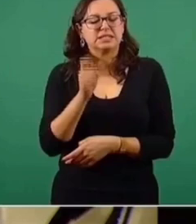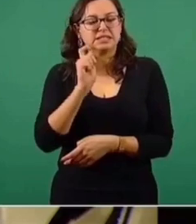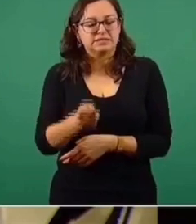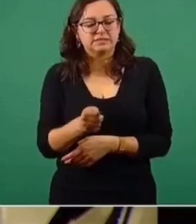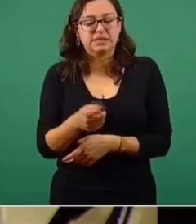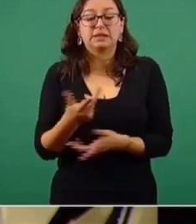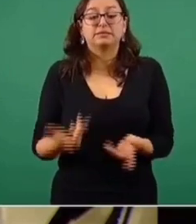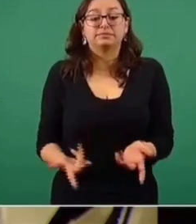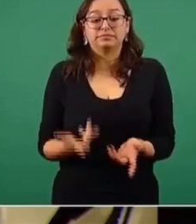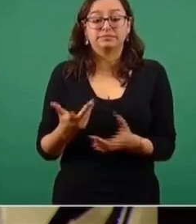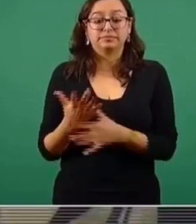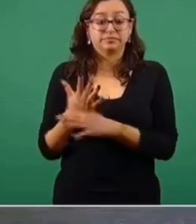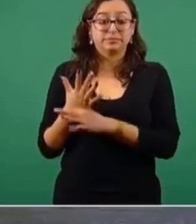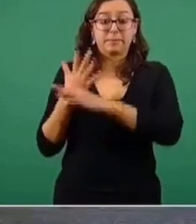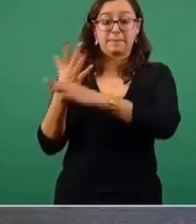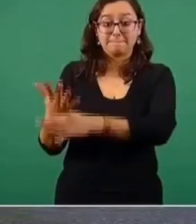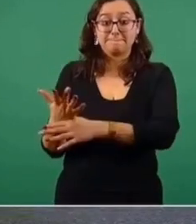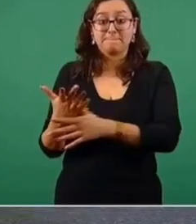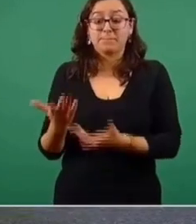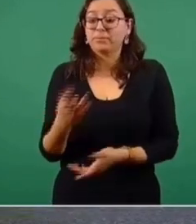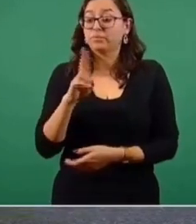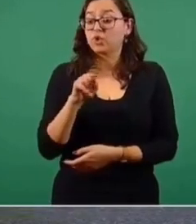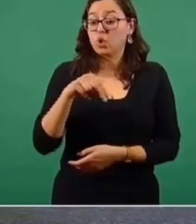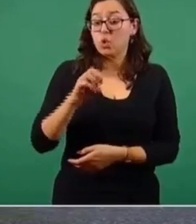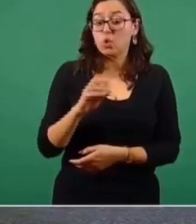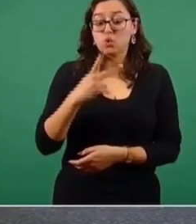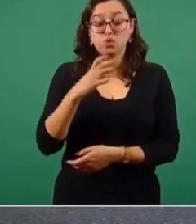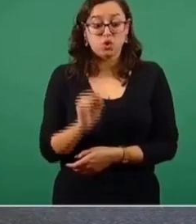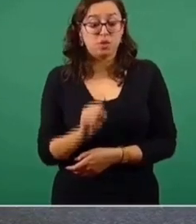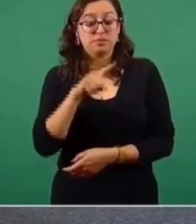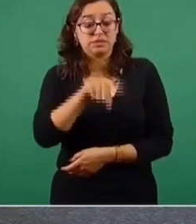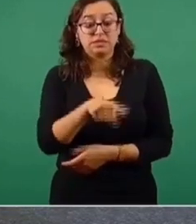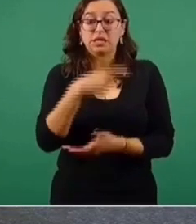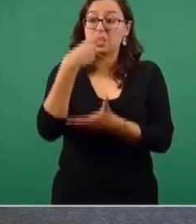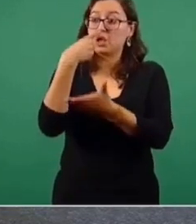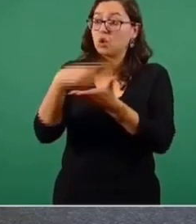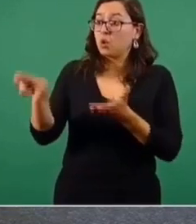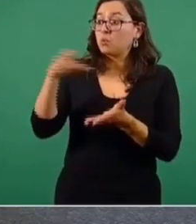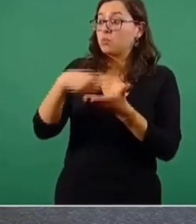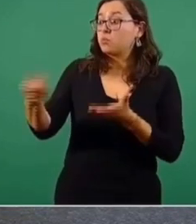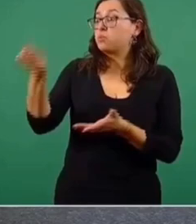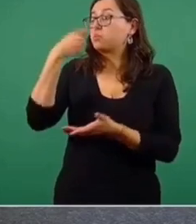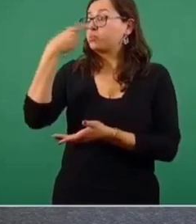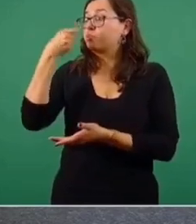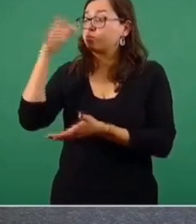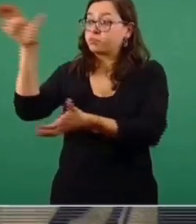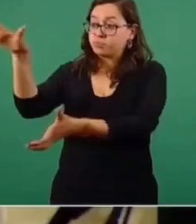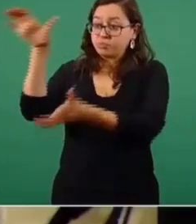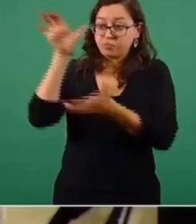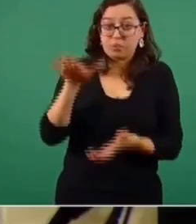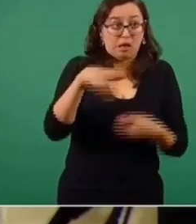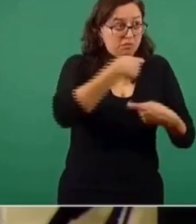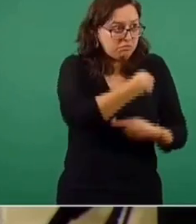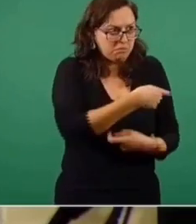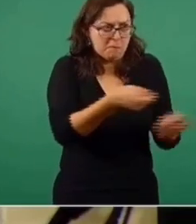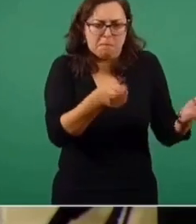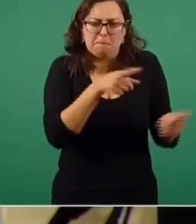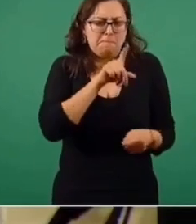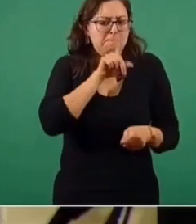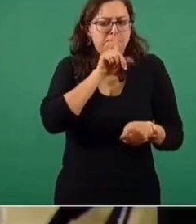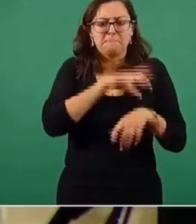adquisiciones, no se hará cargo de la distribución de las medicinas que compre, y que Virmex no tiene aún las capacidades